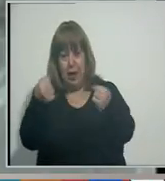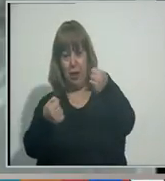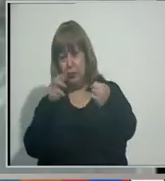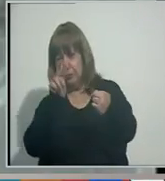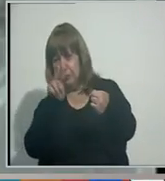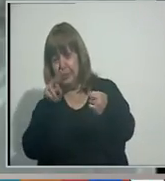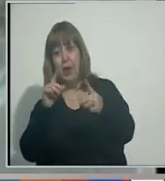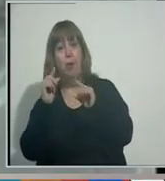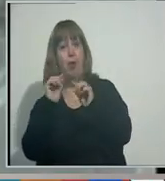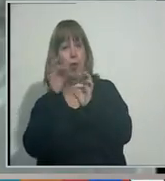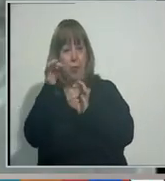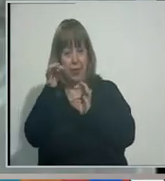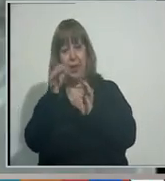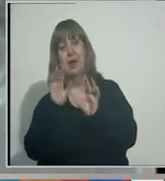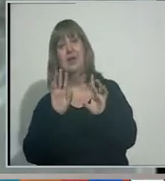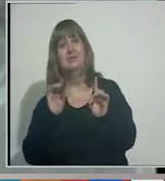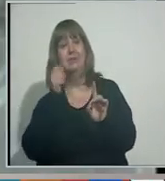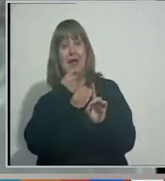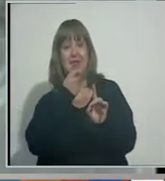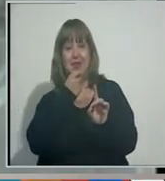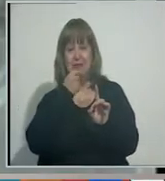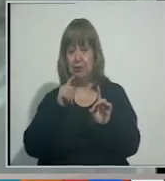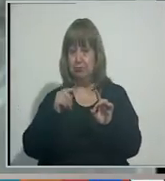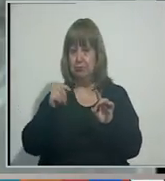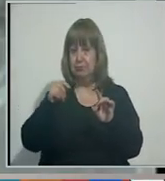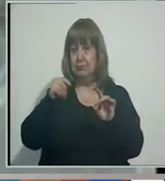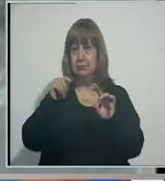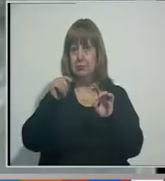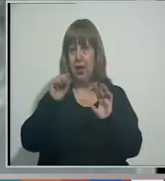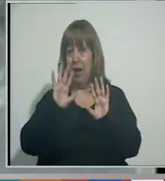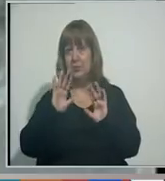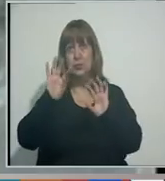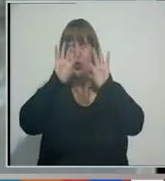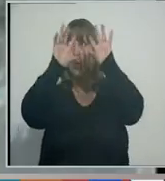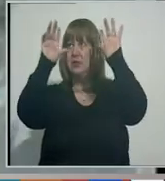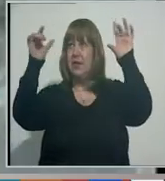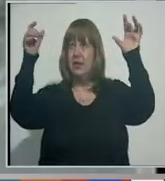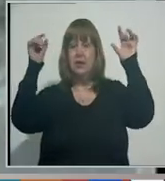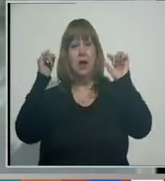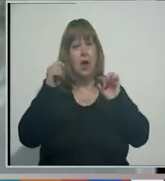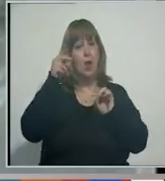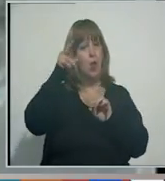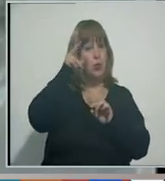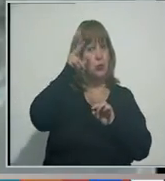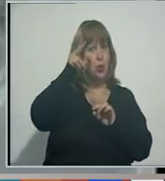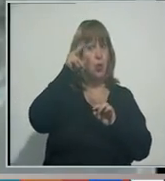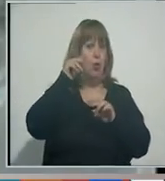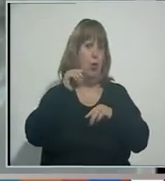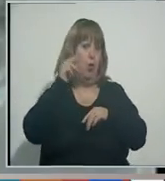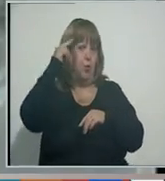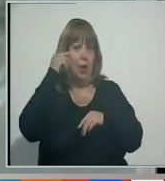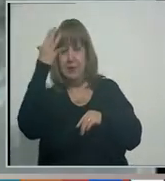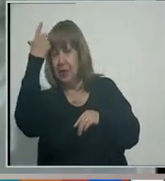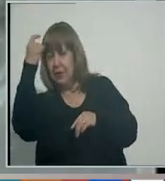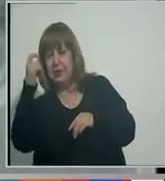en el tercio norte de la provincia de Mendoza, donde encontramos poca nubosidad, una temperatura que varía entre los 8 o 9 grados que tiene San Martín,